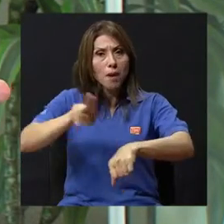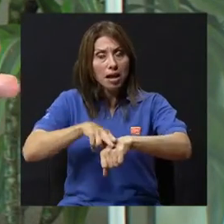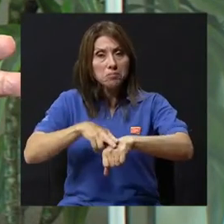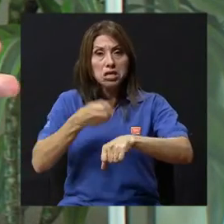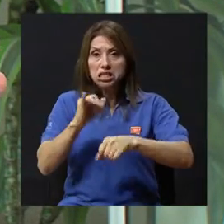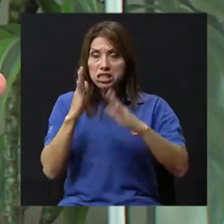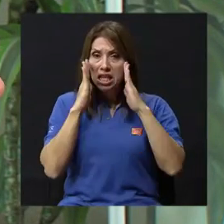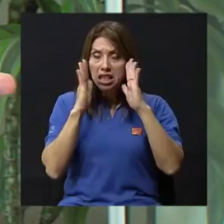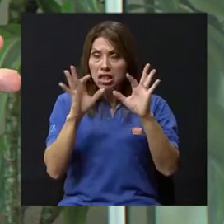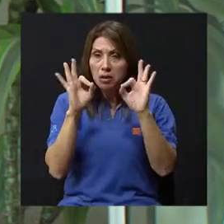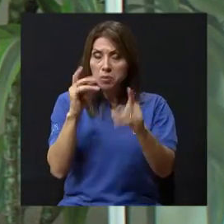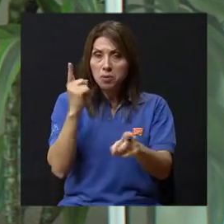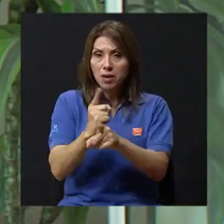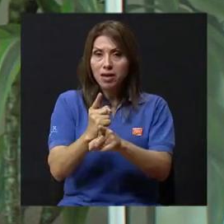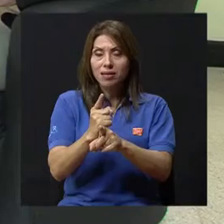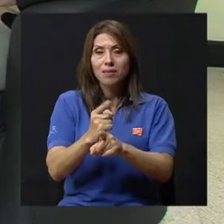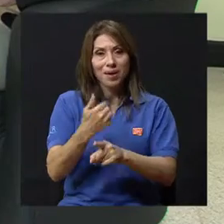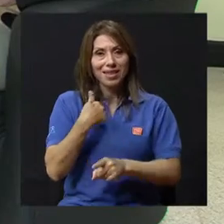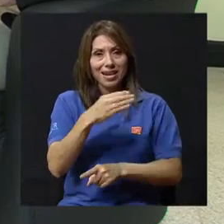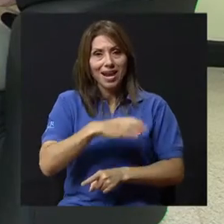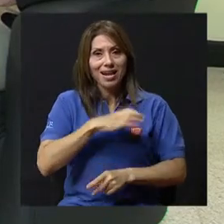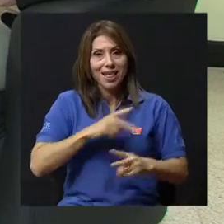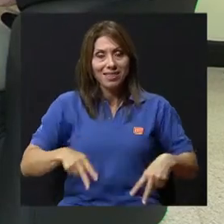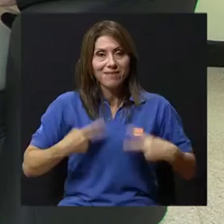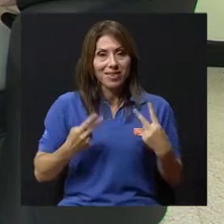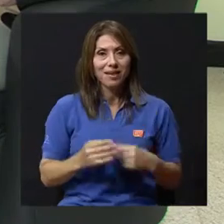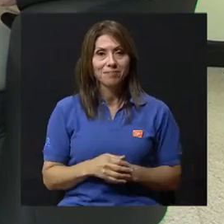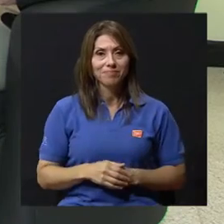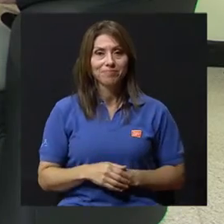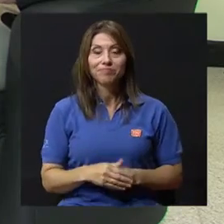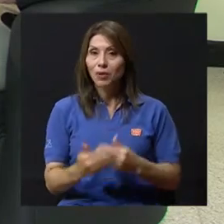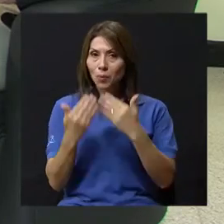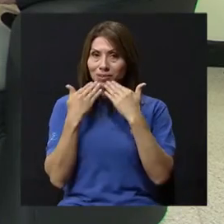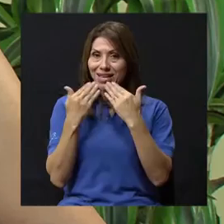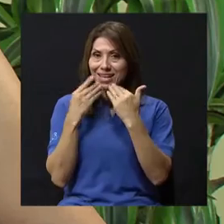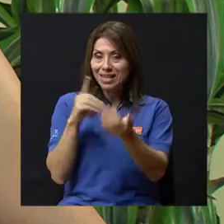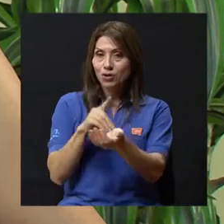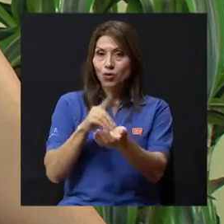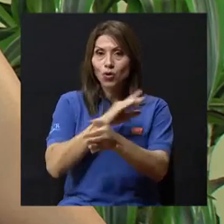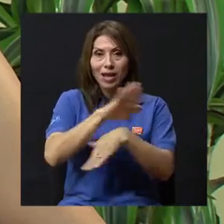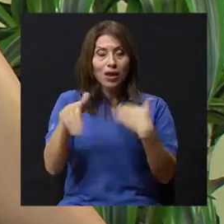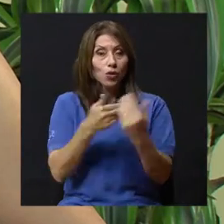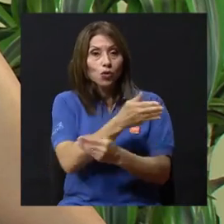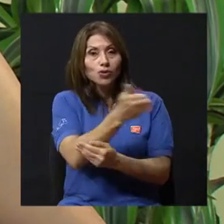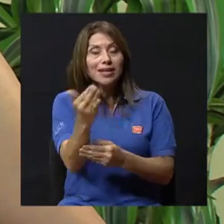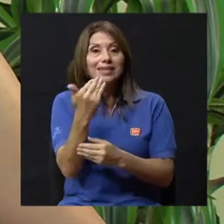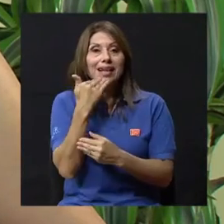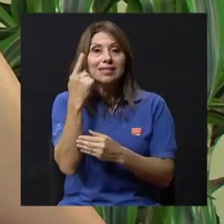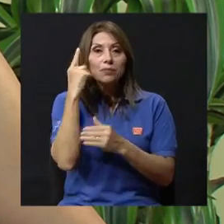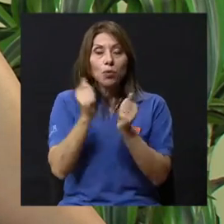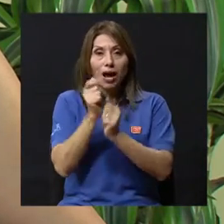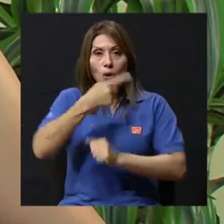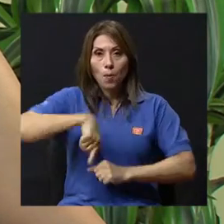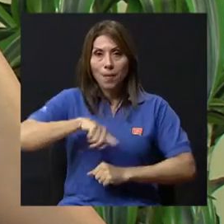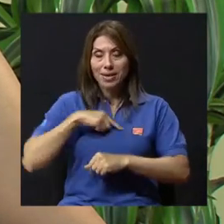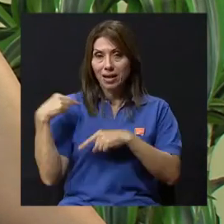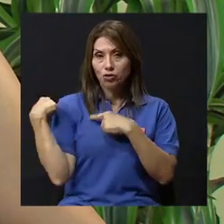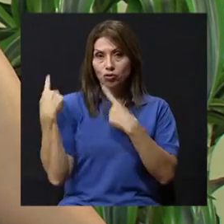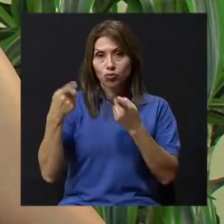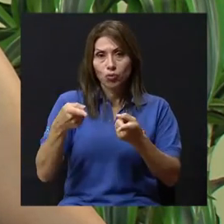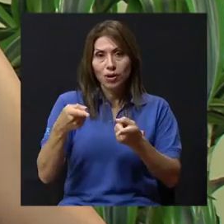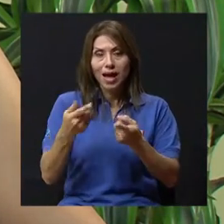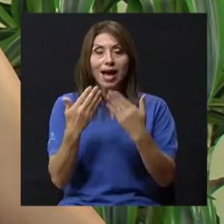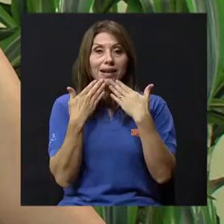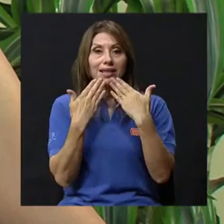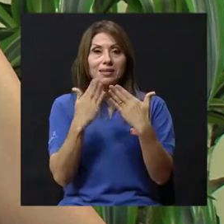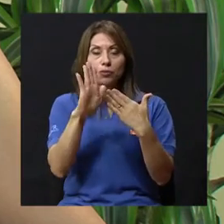a tener calidad de vida, que es más importante. Muchas gracias, doctor. Y a todas y todos, muchísimas gracias por acompañarnos en esta media hora.